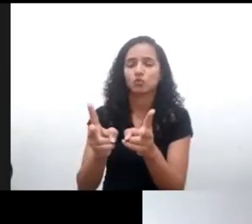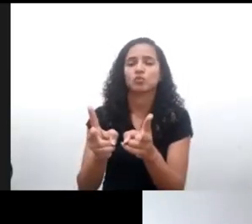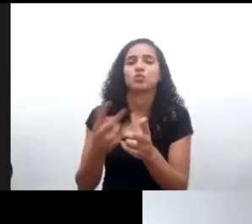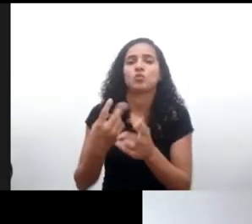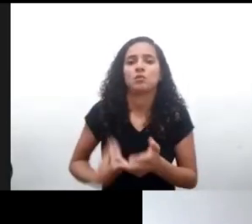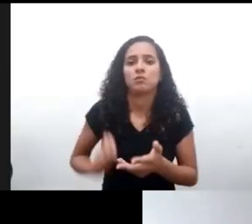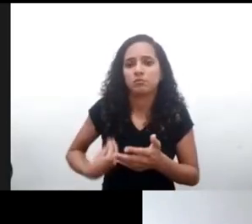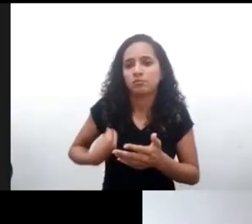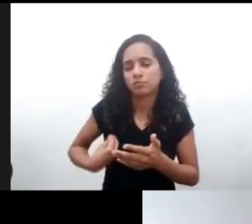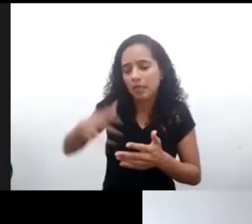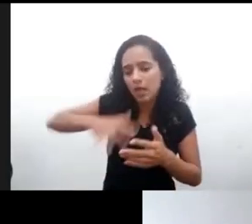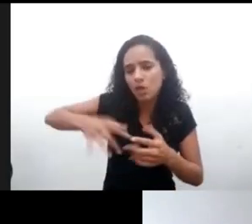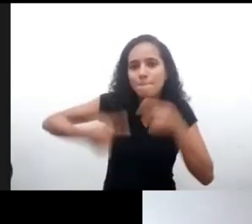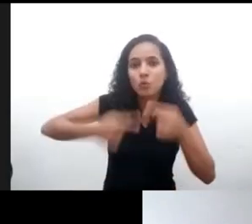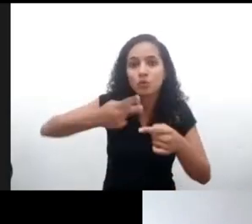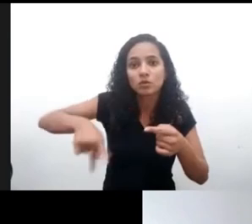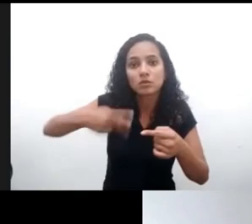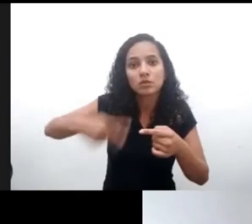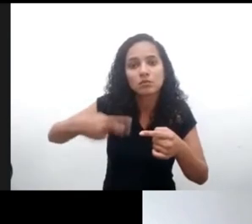global, regional y local, en fin.